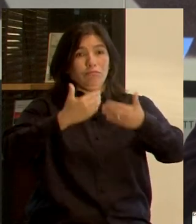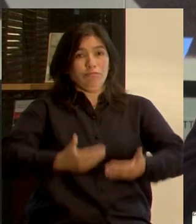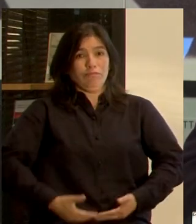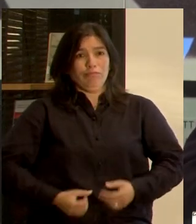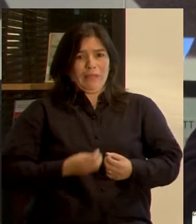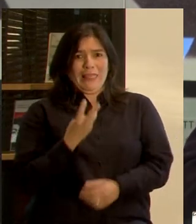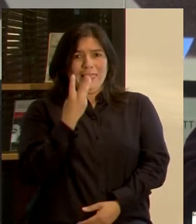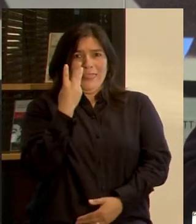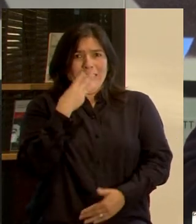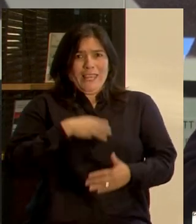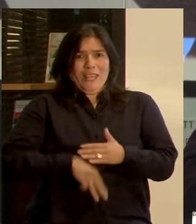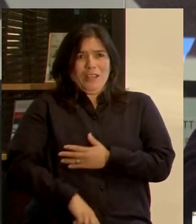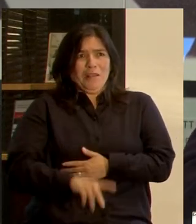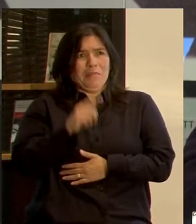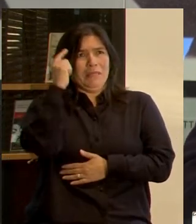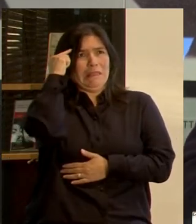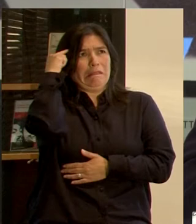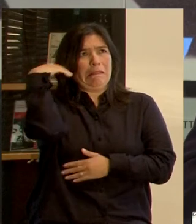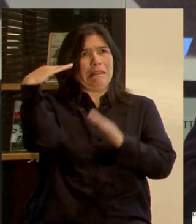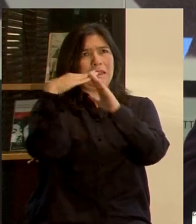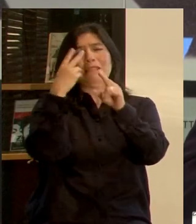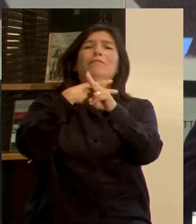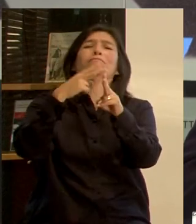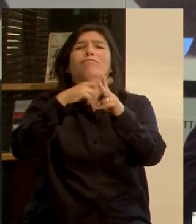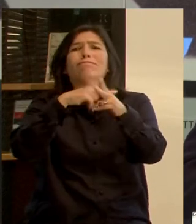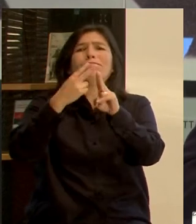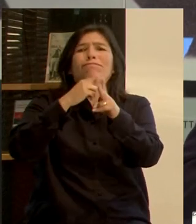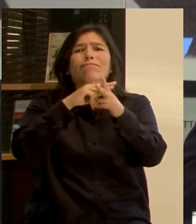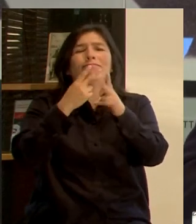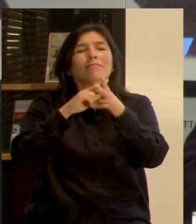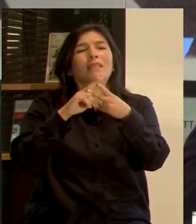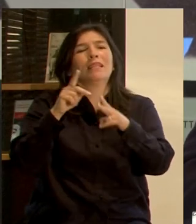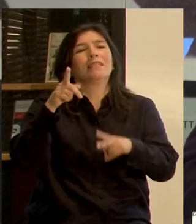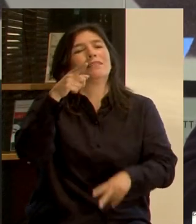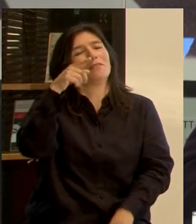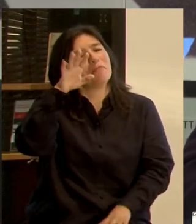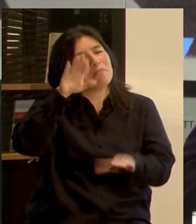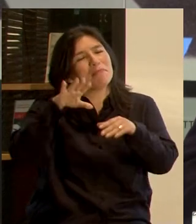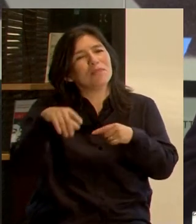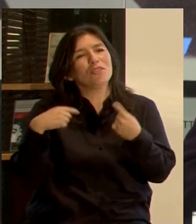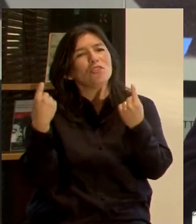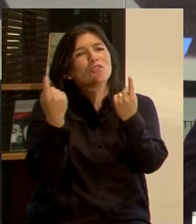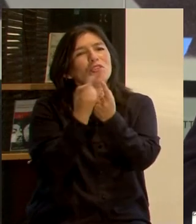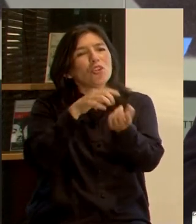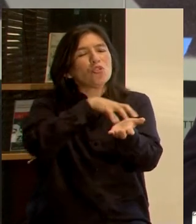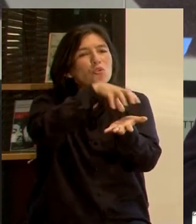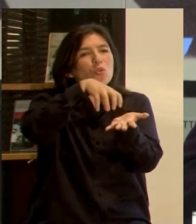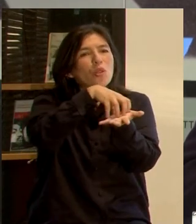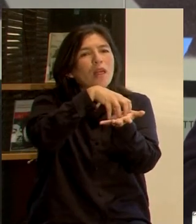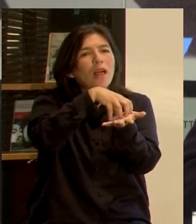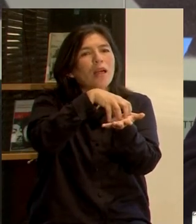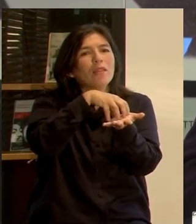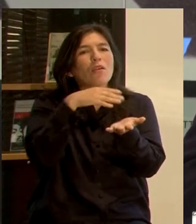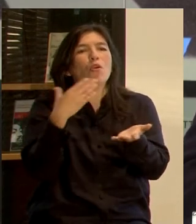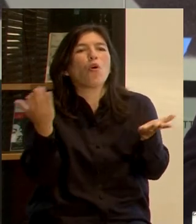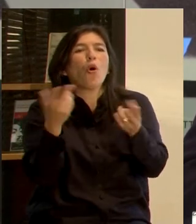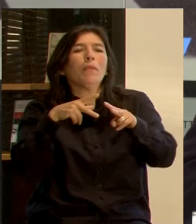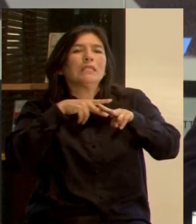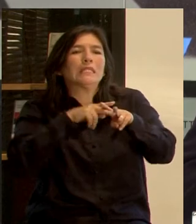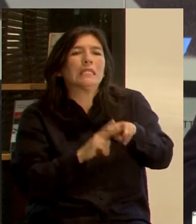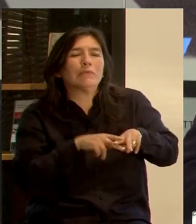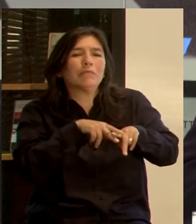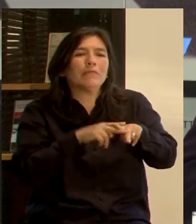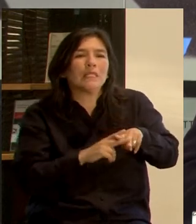trillizos y tiene que comenzar a repensar la casa en la cual va a vivir, tenemos que repensar no solo nuestras ciudades, sino cuáles van a ser los mecanismos